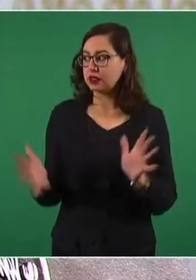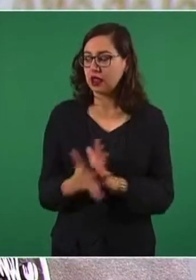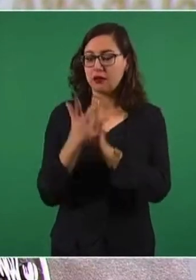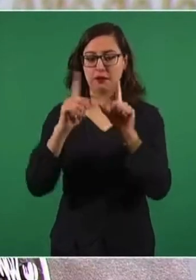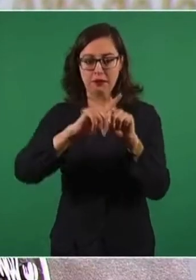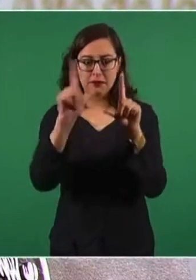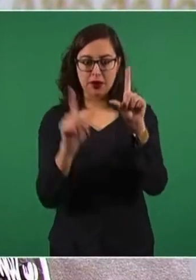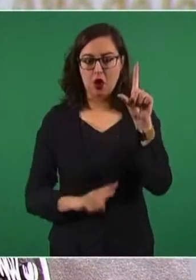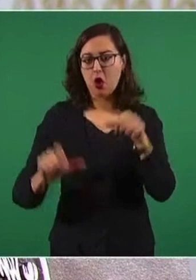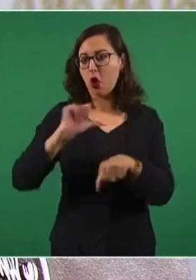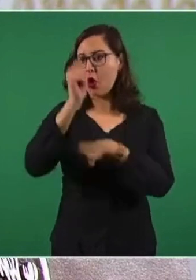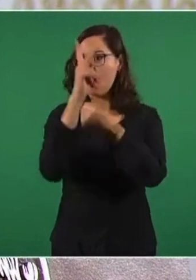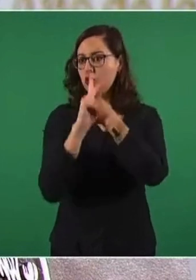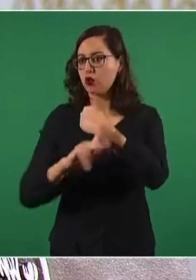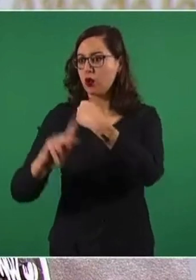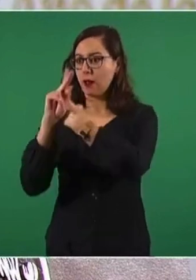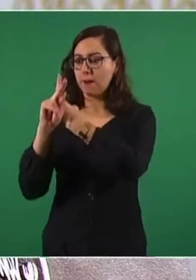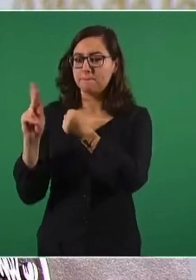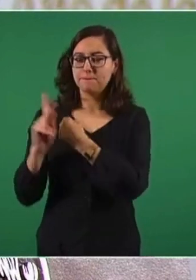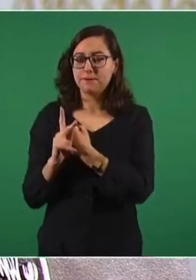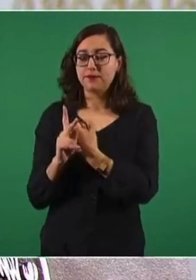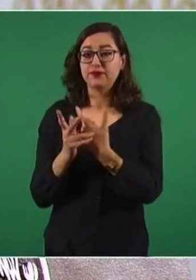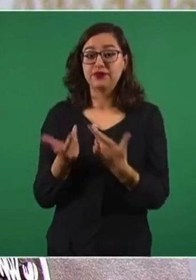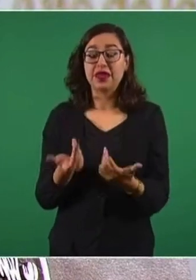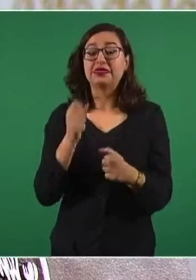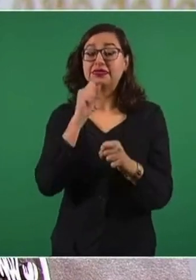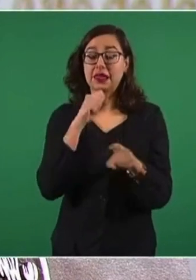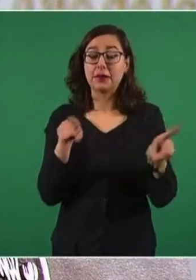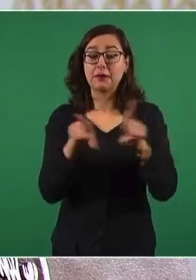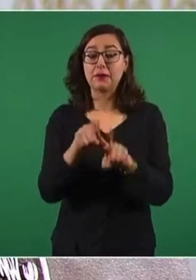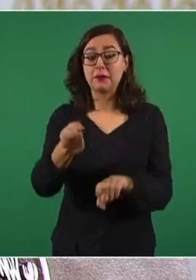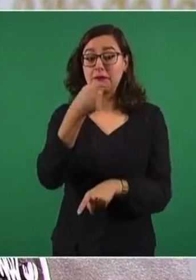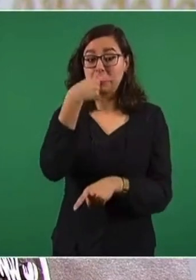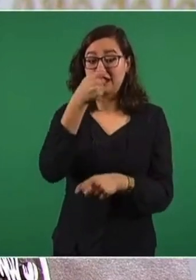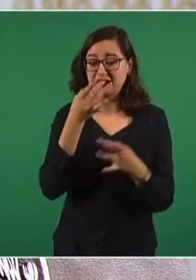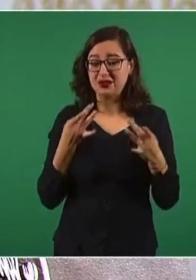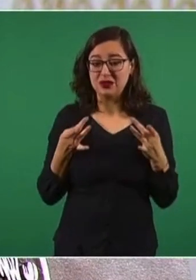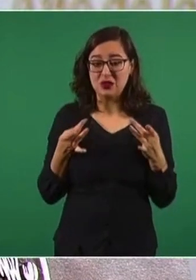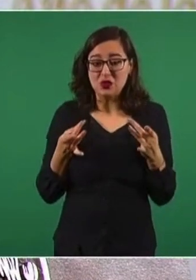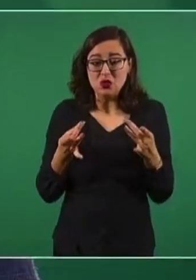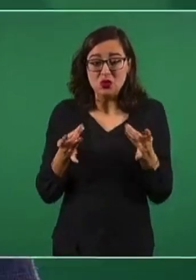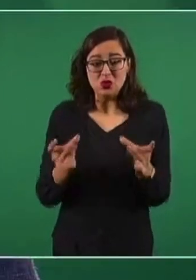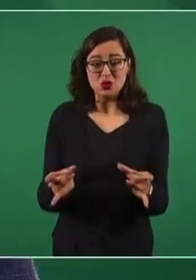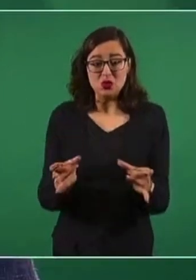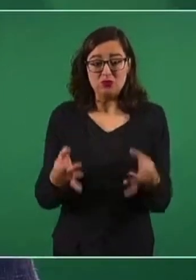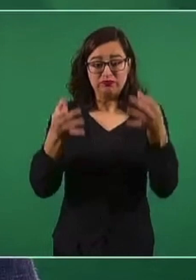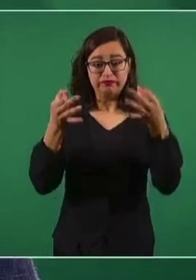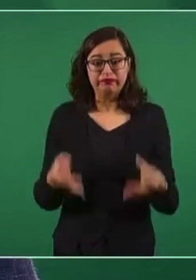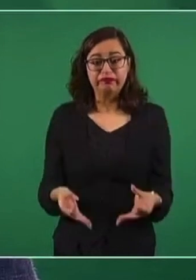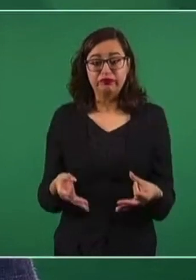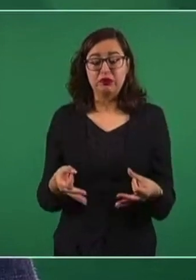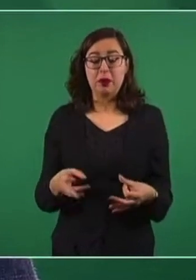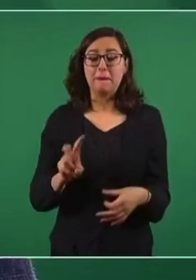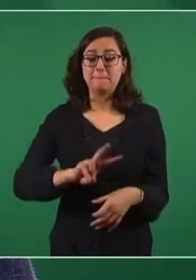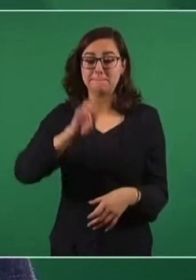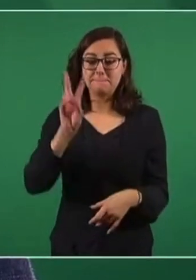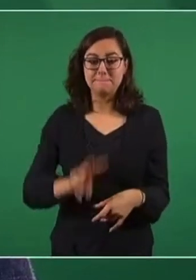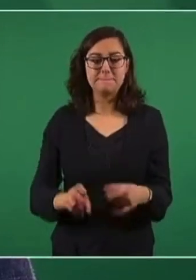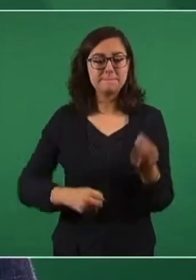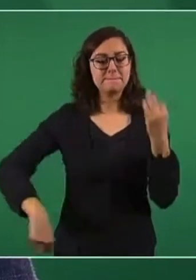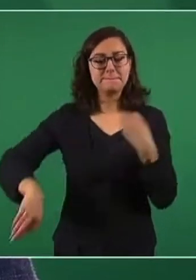sin que eso comprometiera, la calidad de los medicamentos, todo lo anterior con un apoyo, soporte